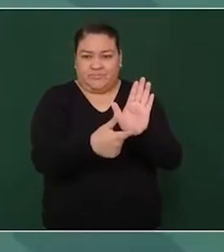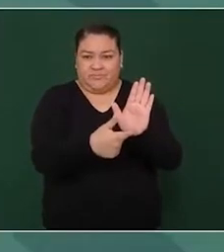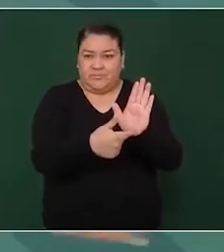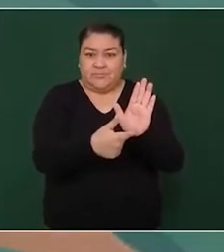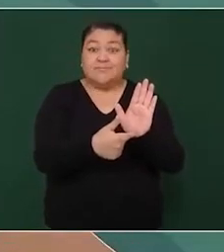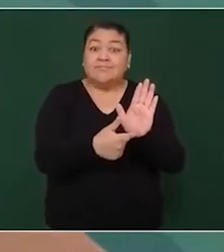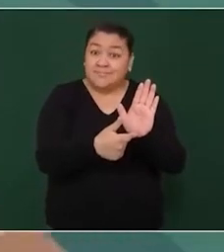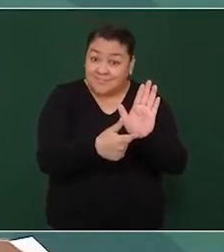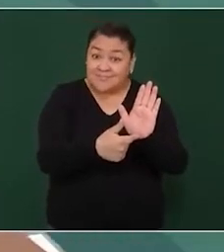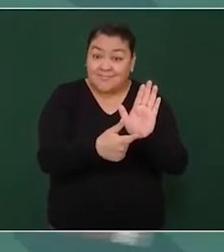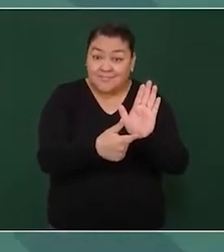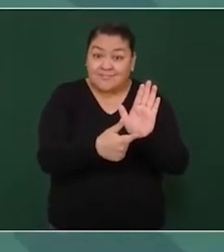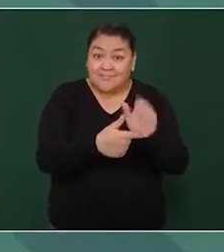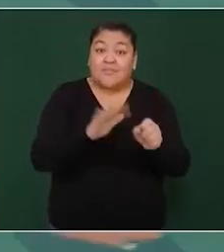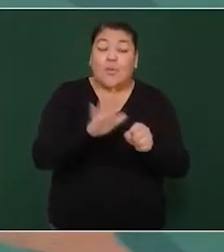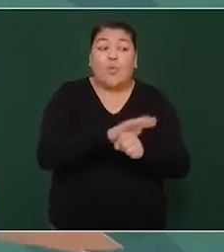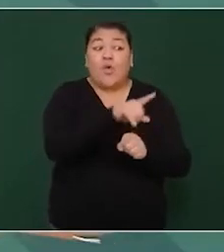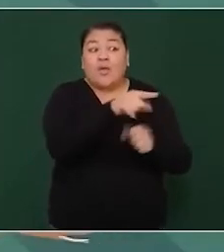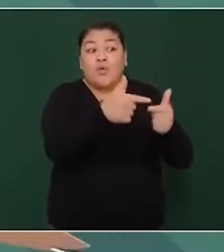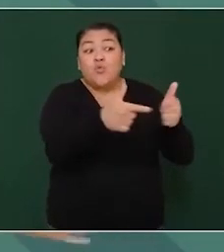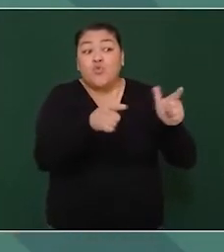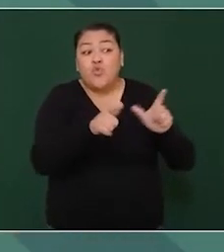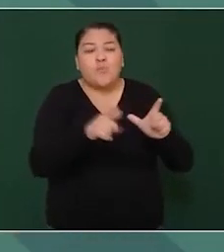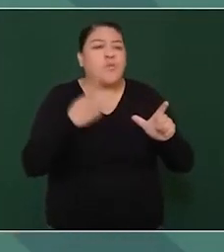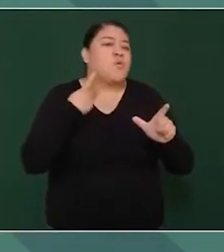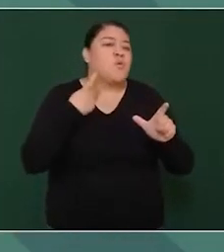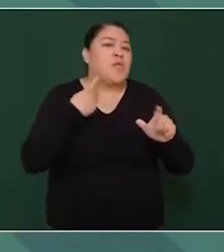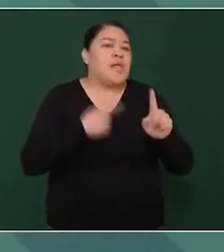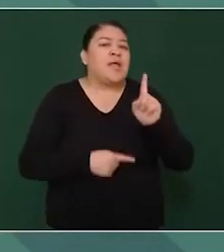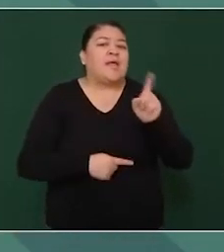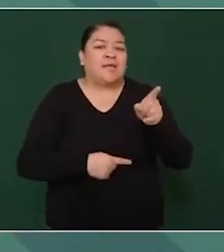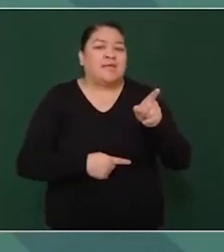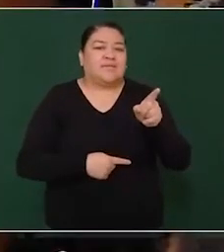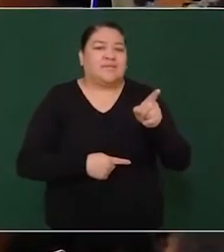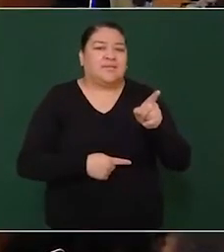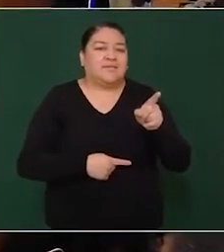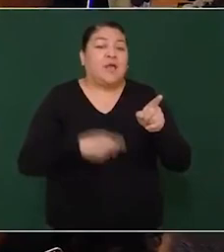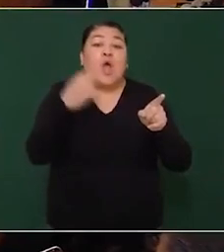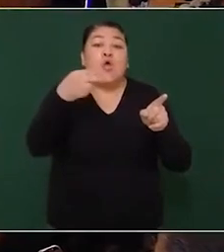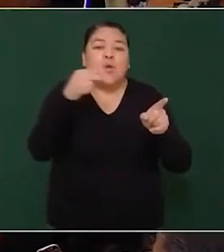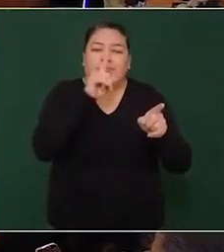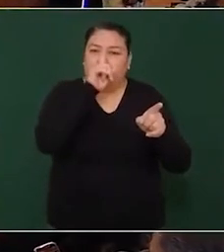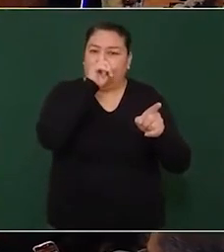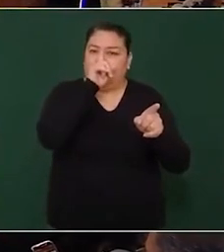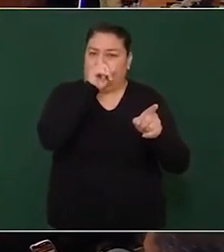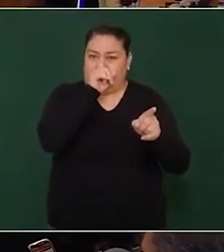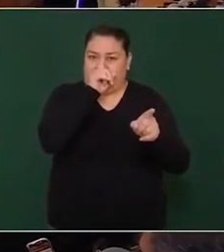empezando porque ese partido, en el que no quiero mencionar,